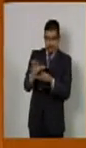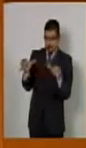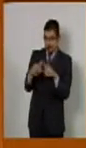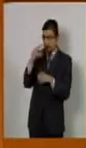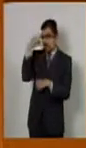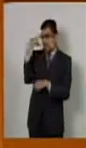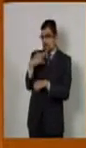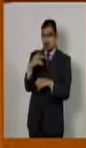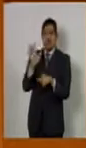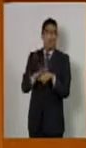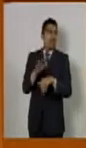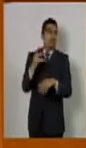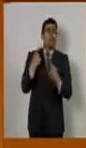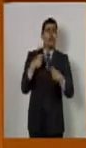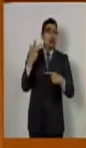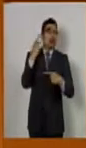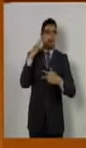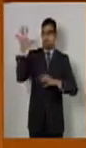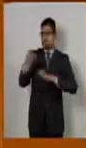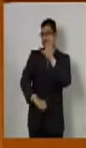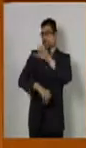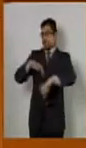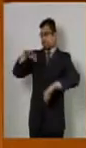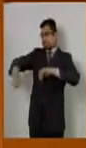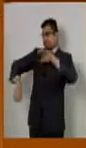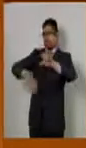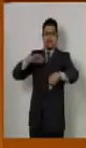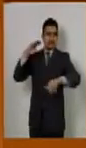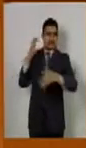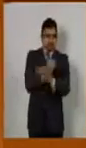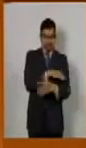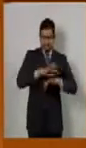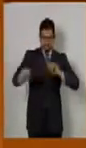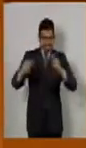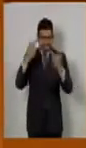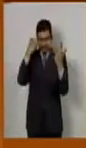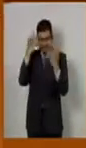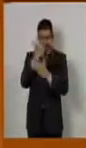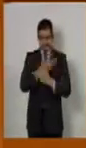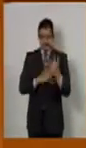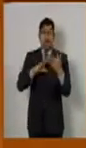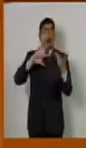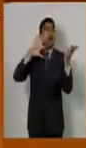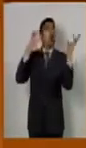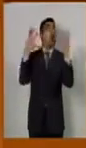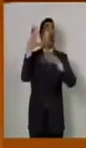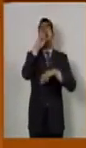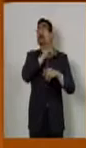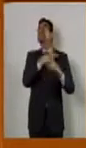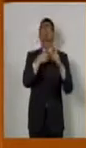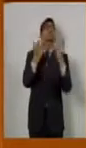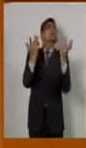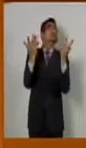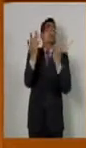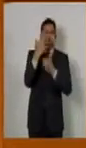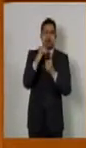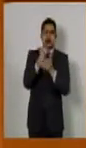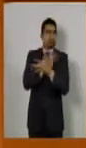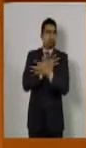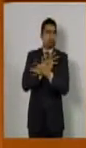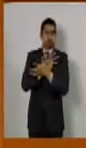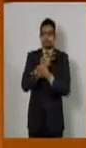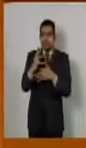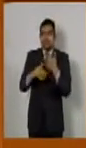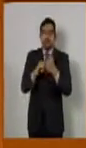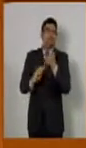de la rapiña corporativa, la degradación y de los impactos al cambio climático. Que su ejemplo y su trabajo